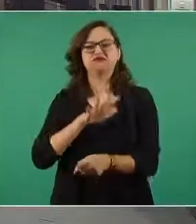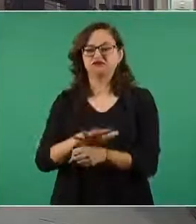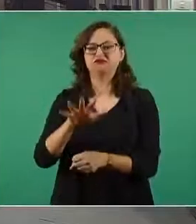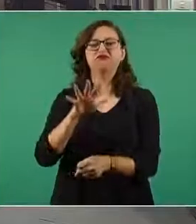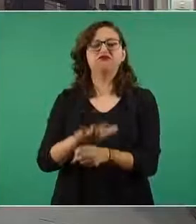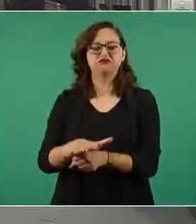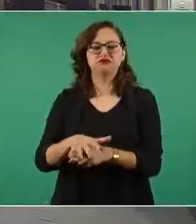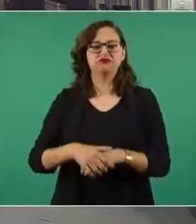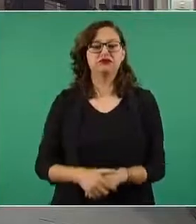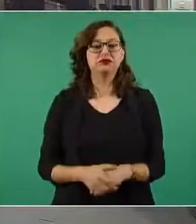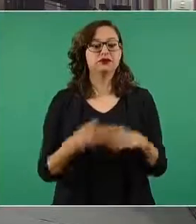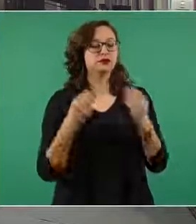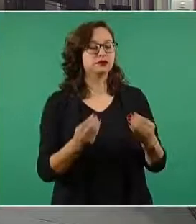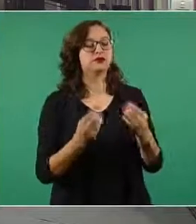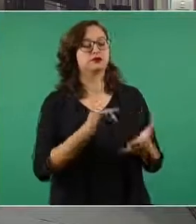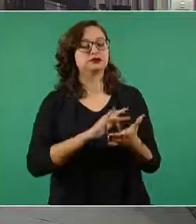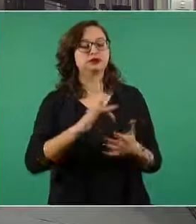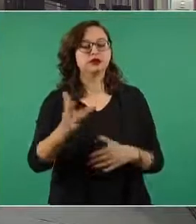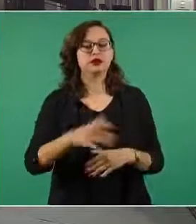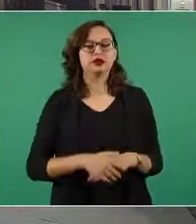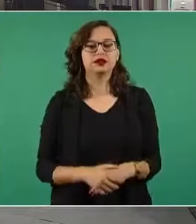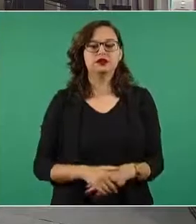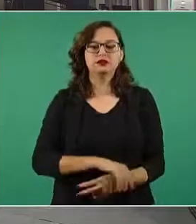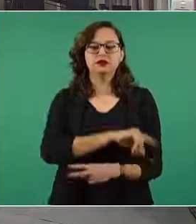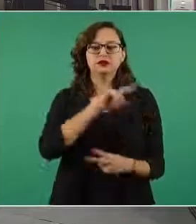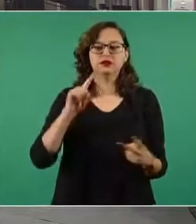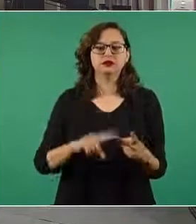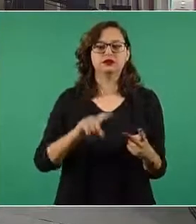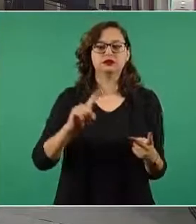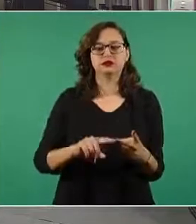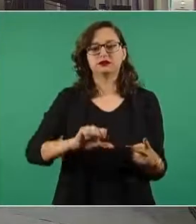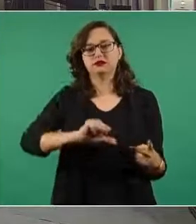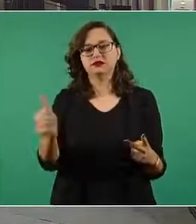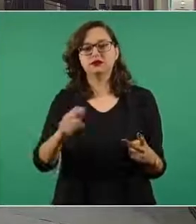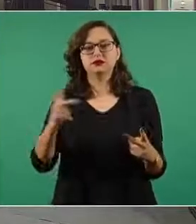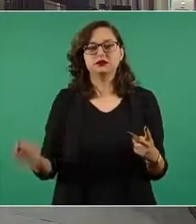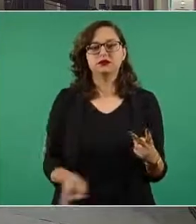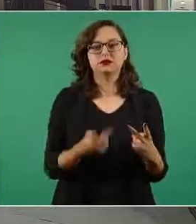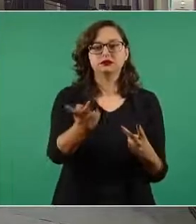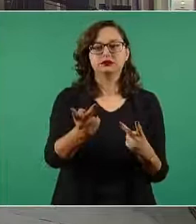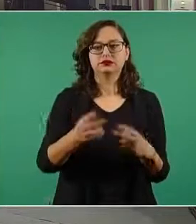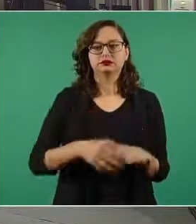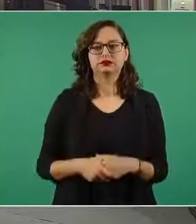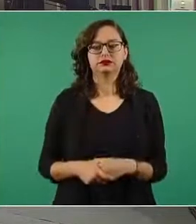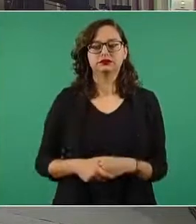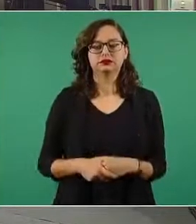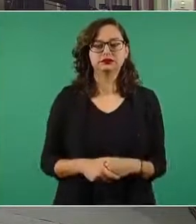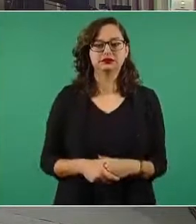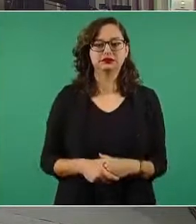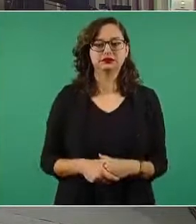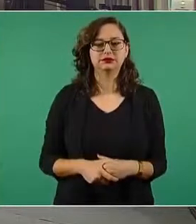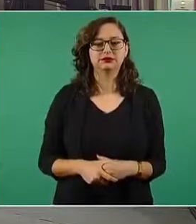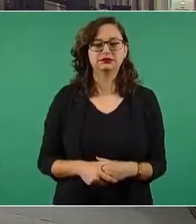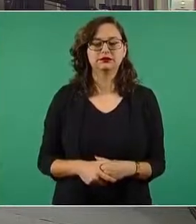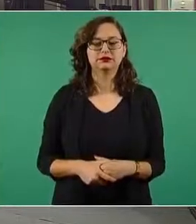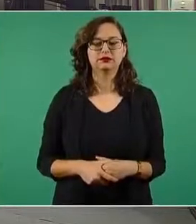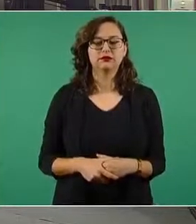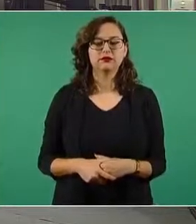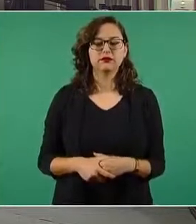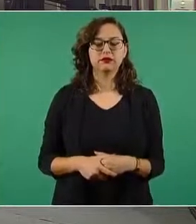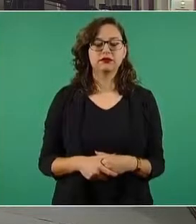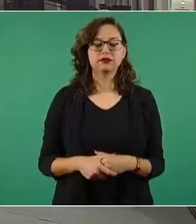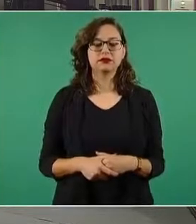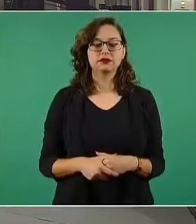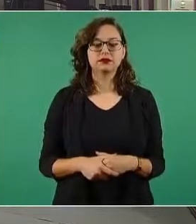muchas gracias tengo otra pregunta ¿qué ha pasado con la construcción del tren